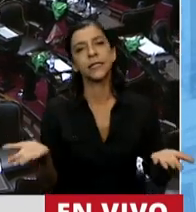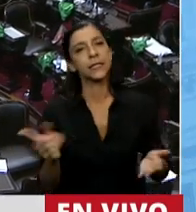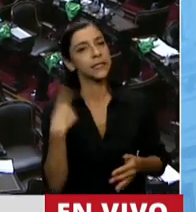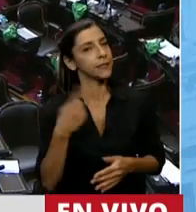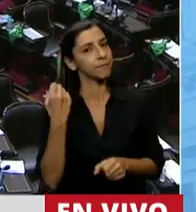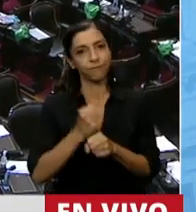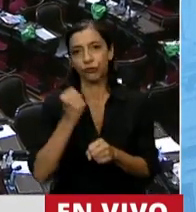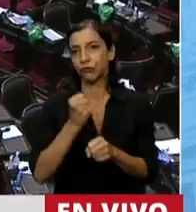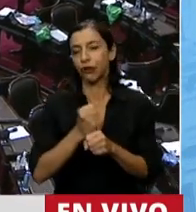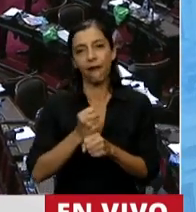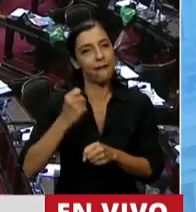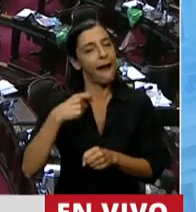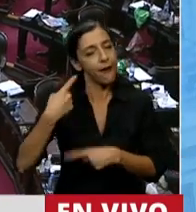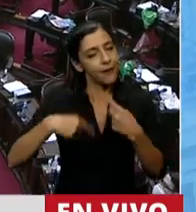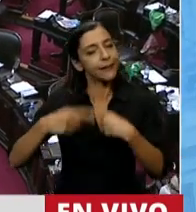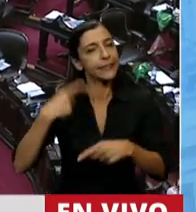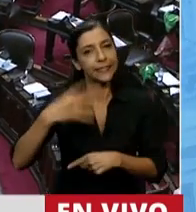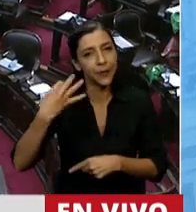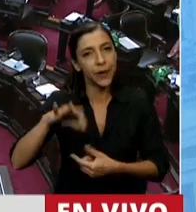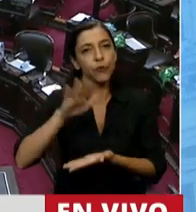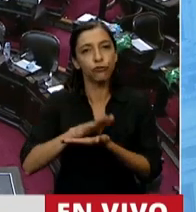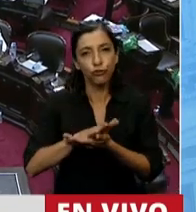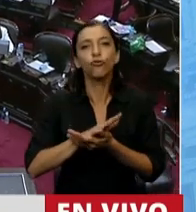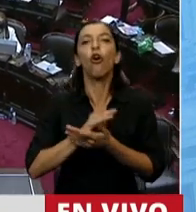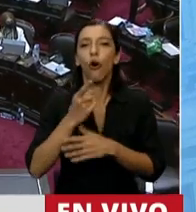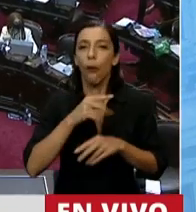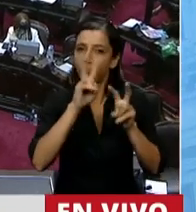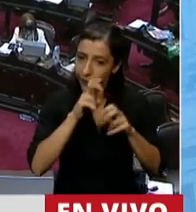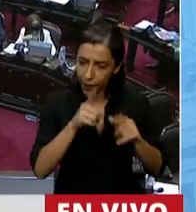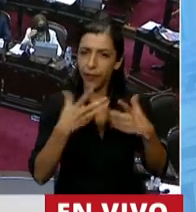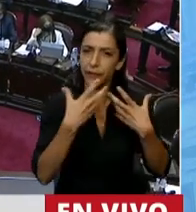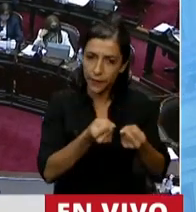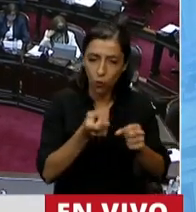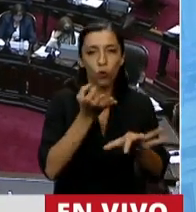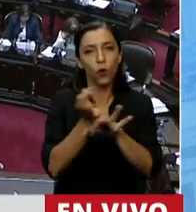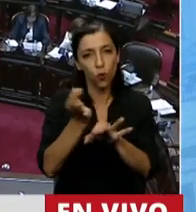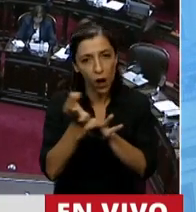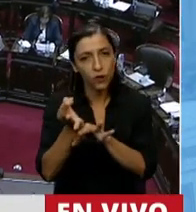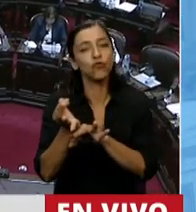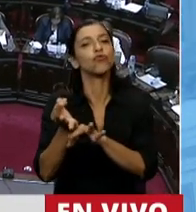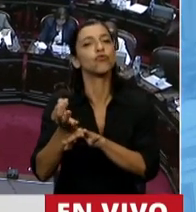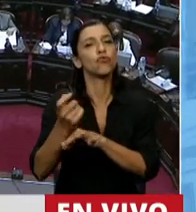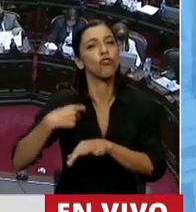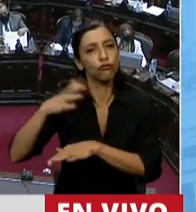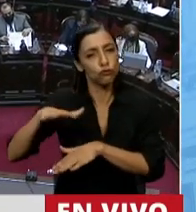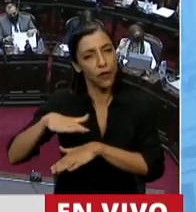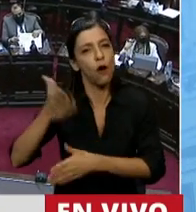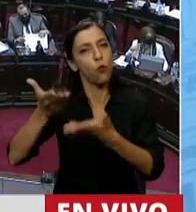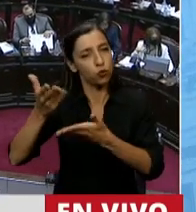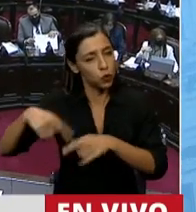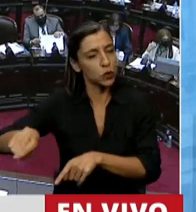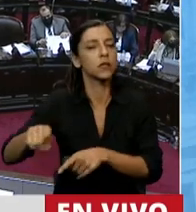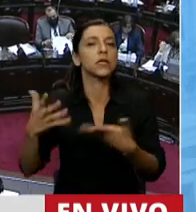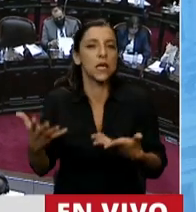en temas de salud, en temas de educación, en temas de justicia social, pero no podemos